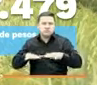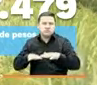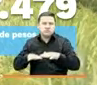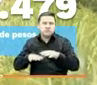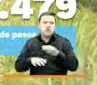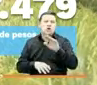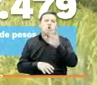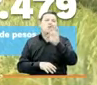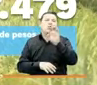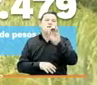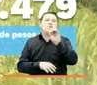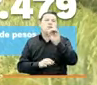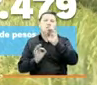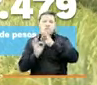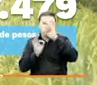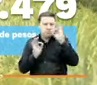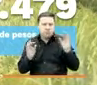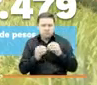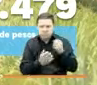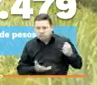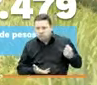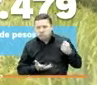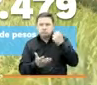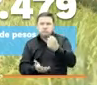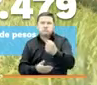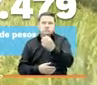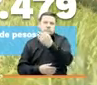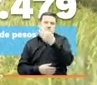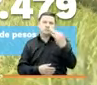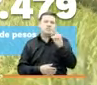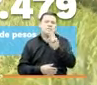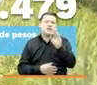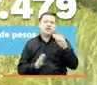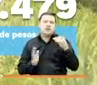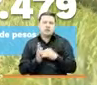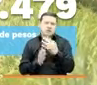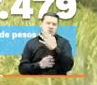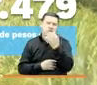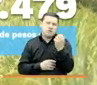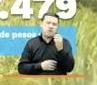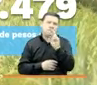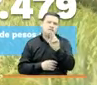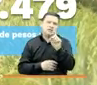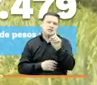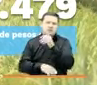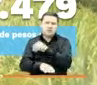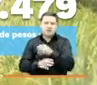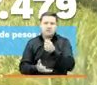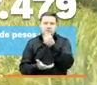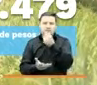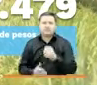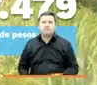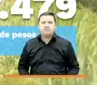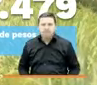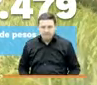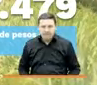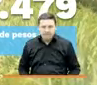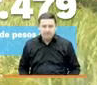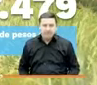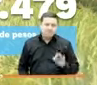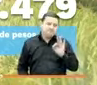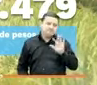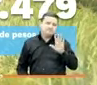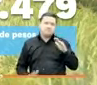municipios del país con una inversión de 323 mil 426 millones de pesos. 35